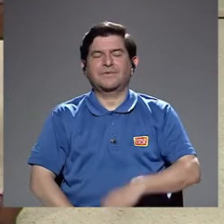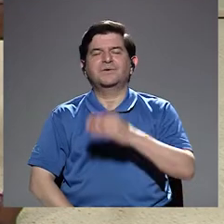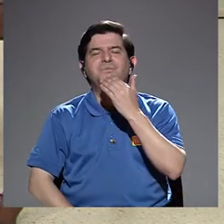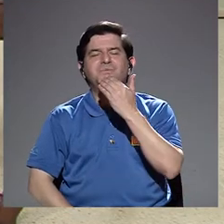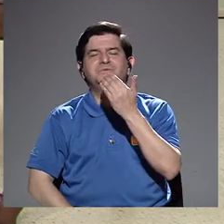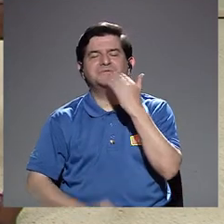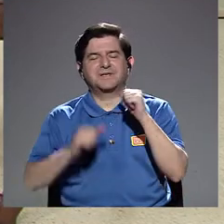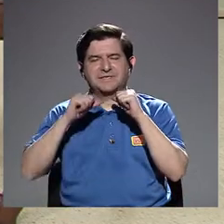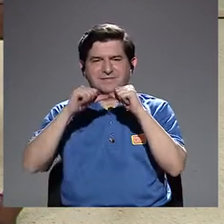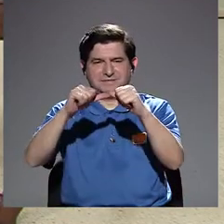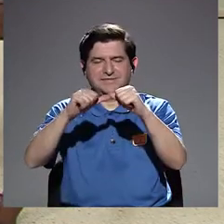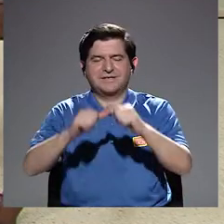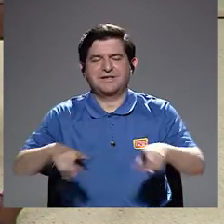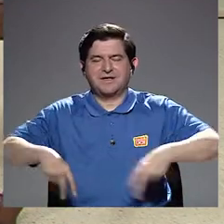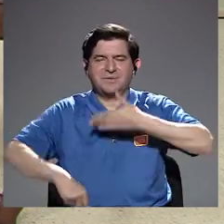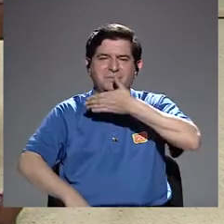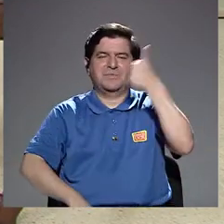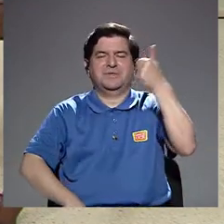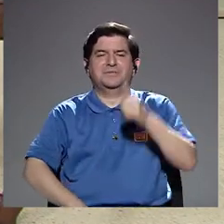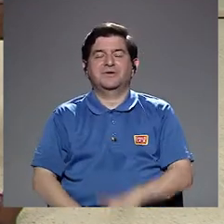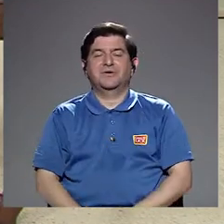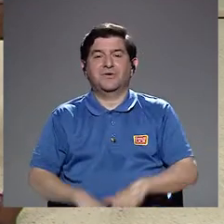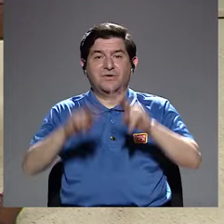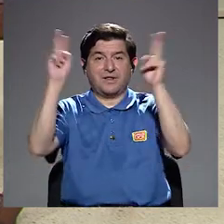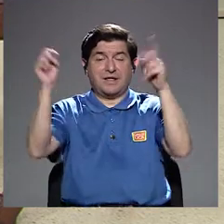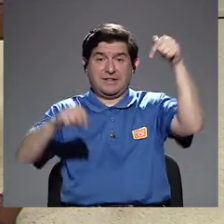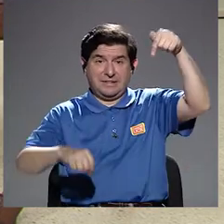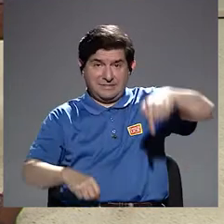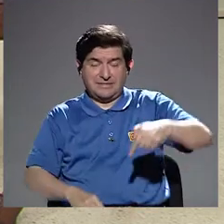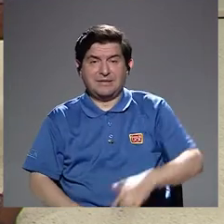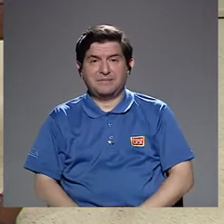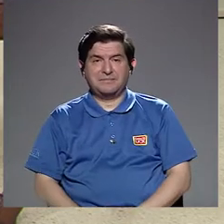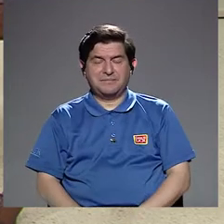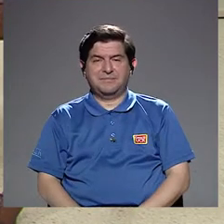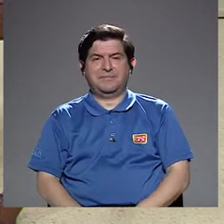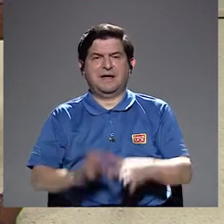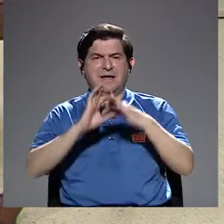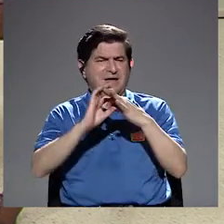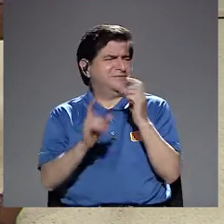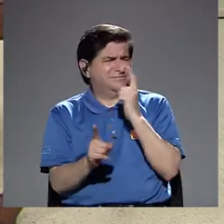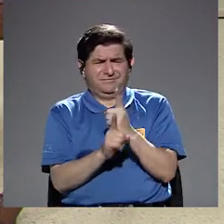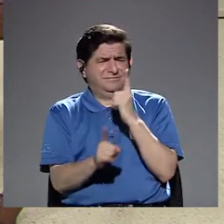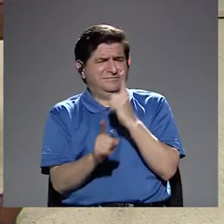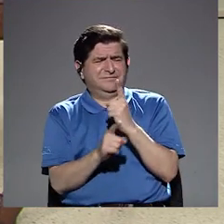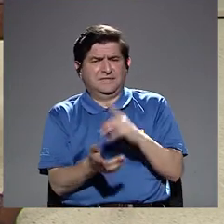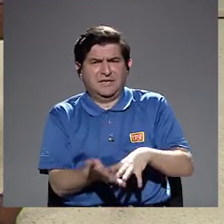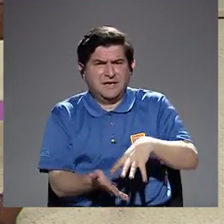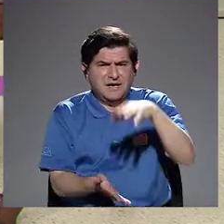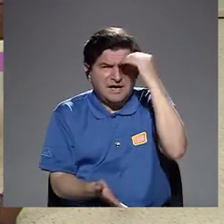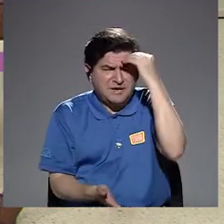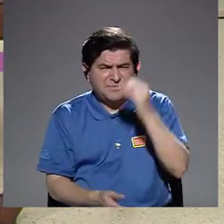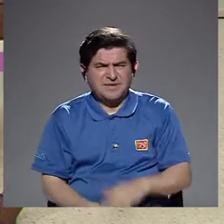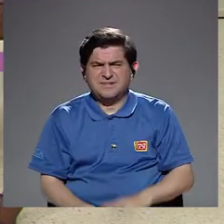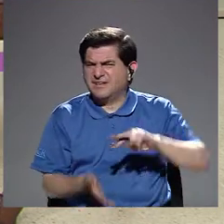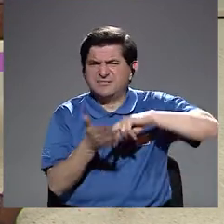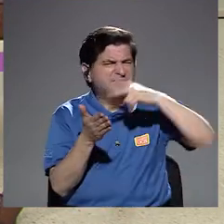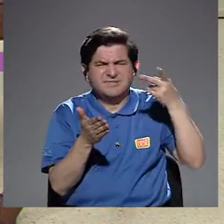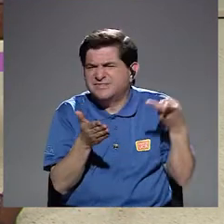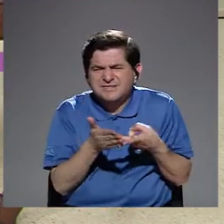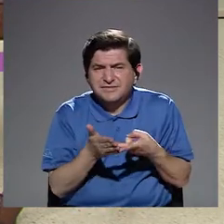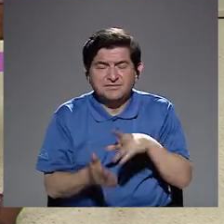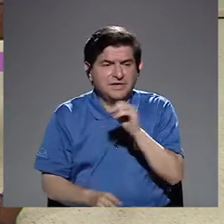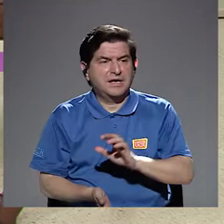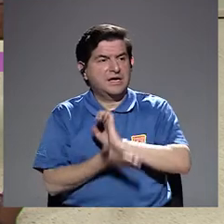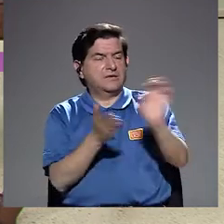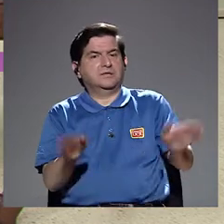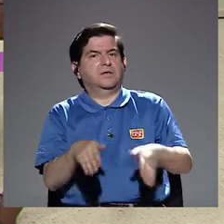Gracias por continuar con nosotros en Vivir Mejor. El tema de hoy es las relaciones impropias, aprender un poco acerca de qué se tratan